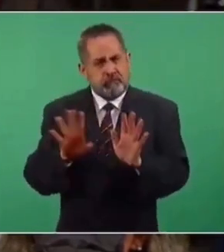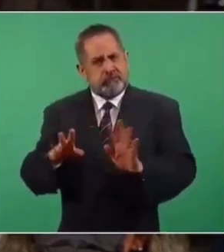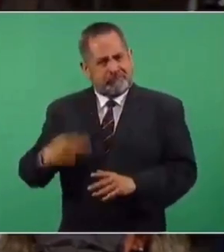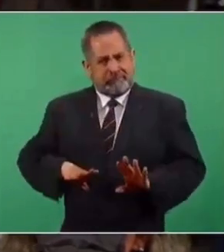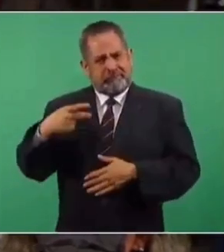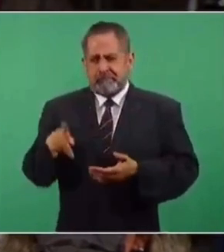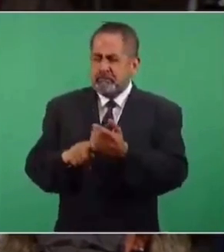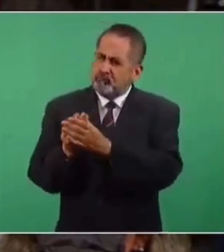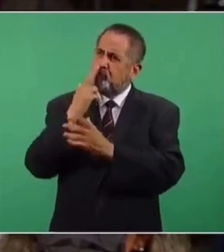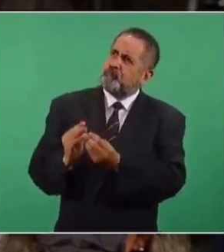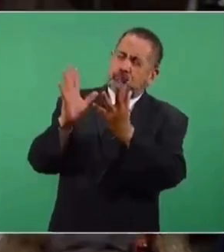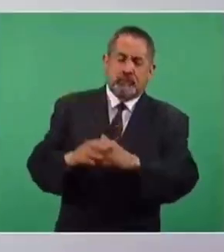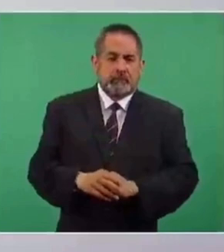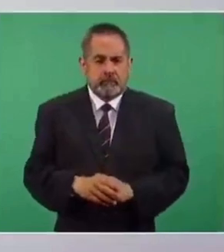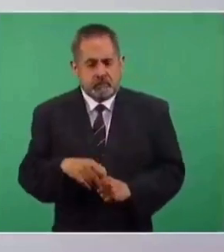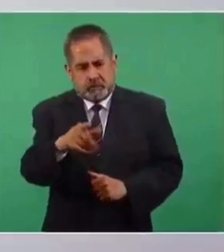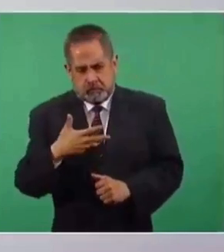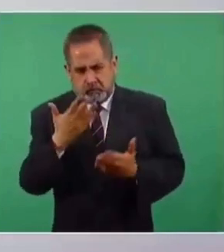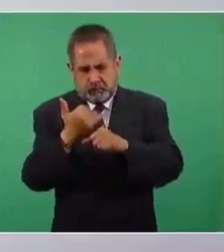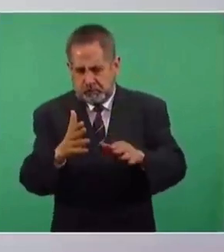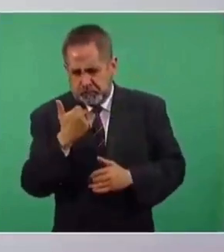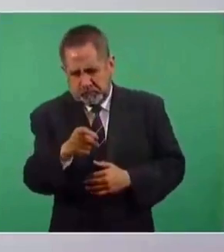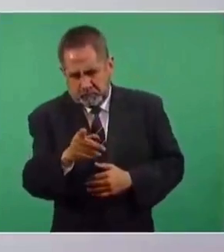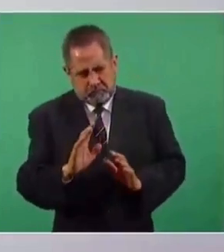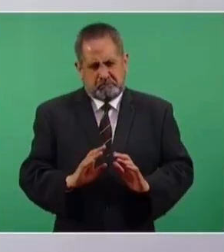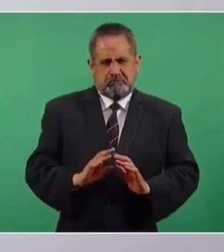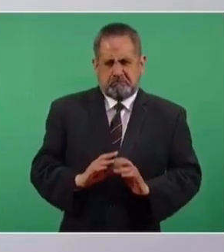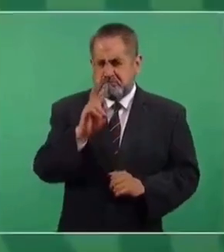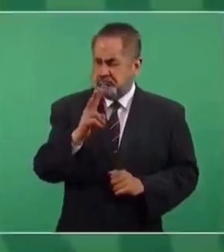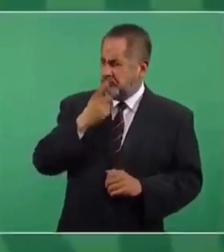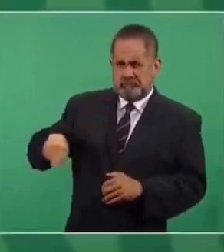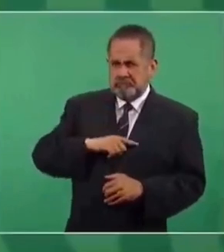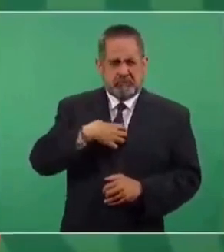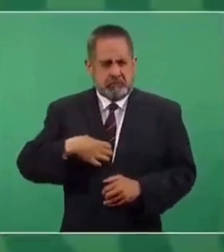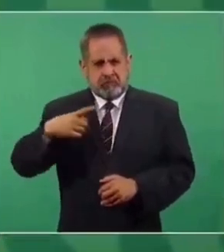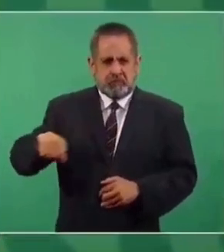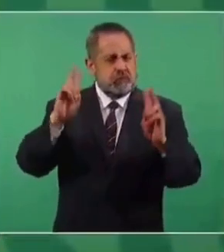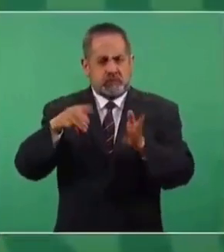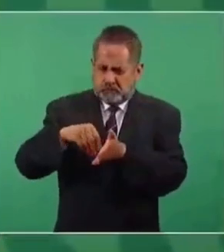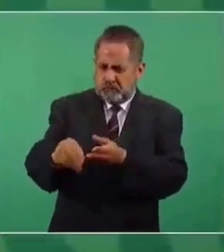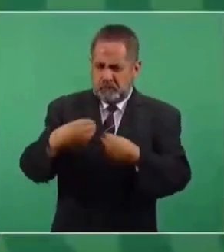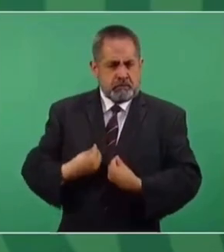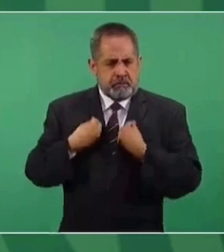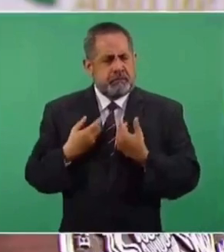plantar árboles nativos que crecerían mejor. Yo no tengo esa información. La gente está muy contenta con el programa Sembrando Vida.